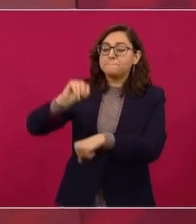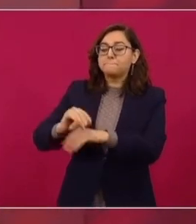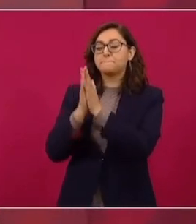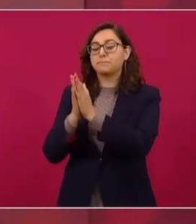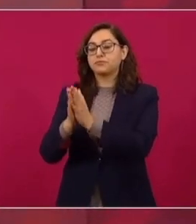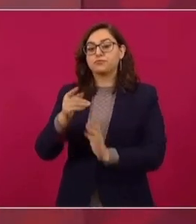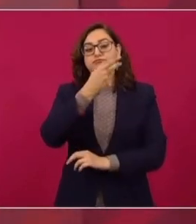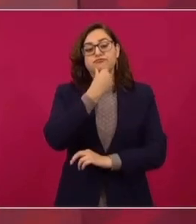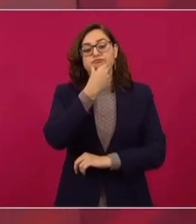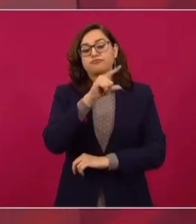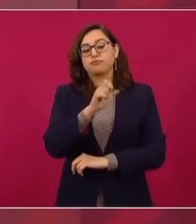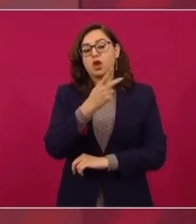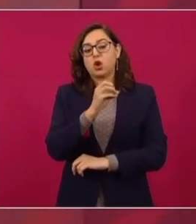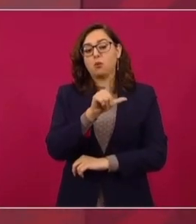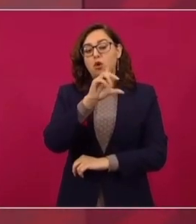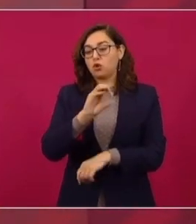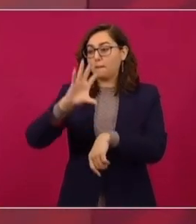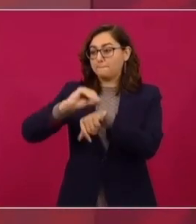Leopoldo de Jibes.